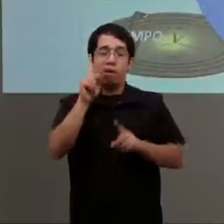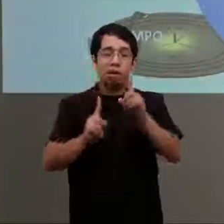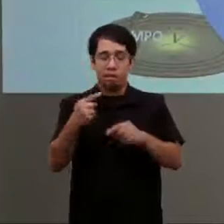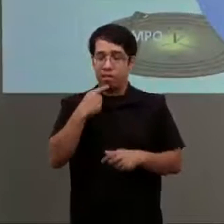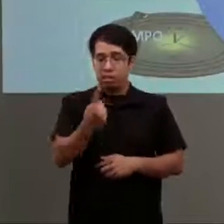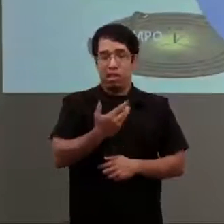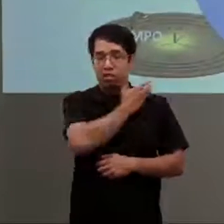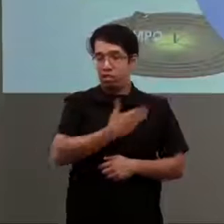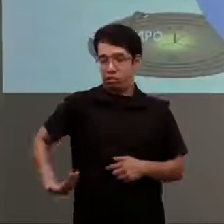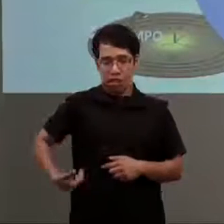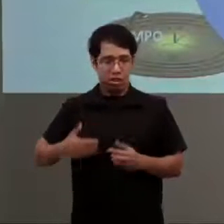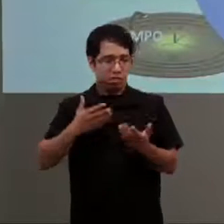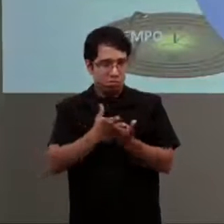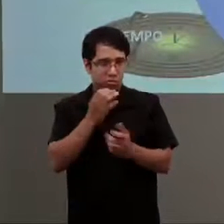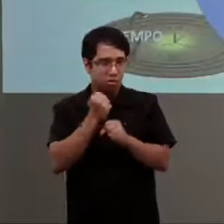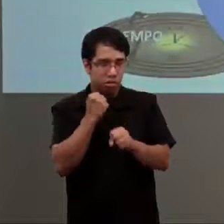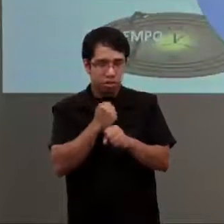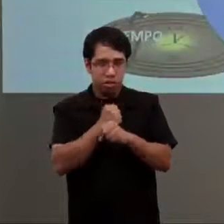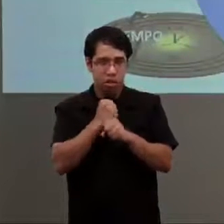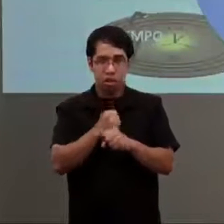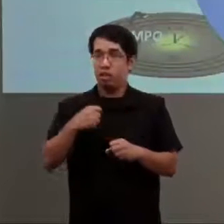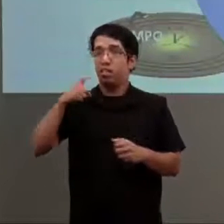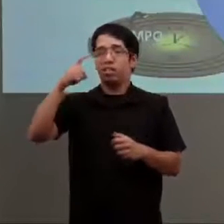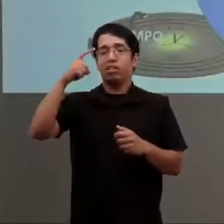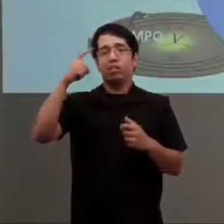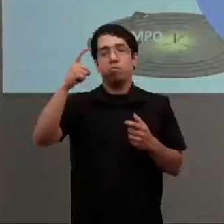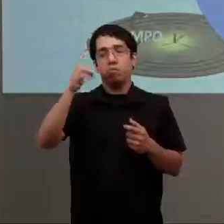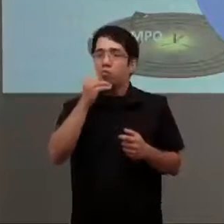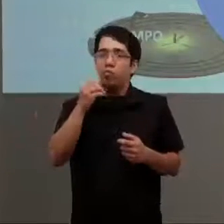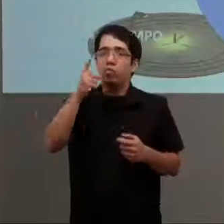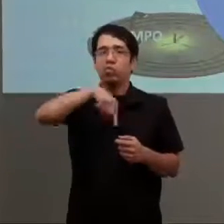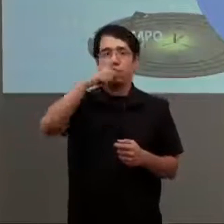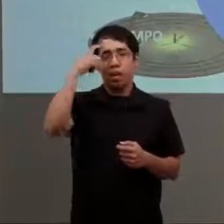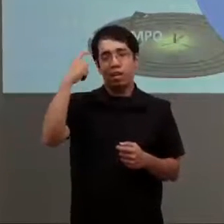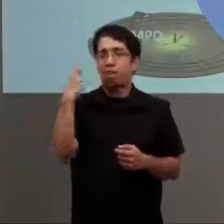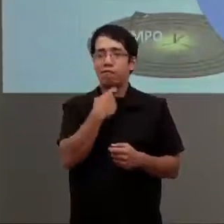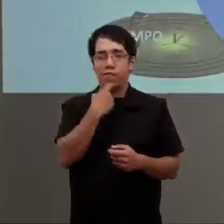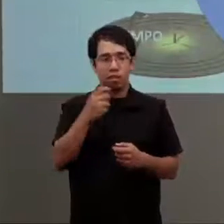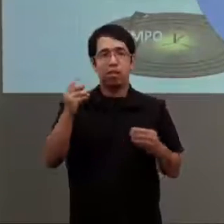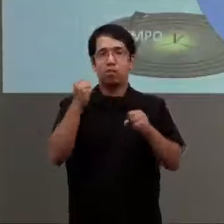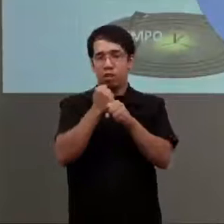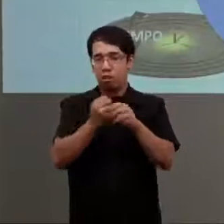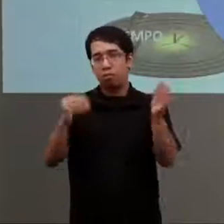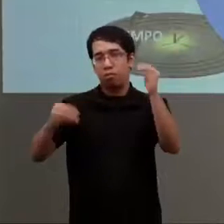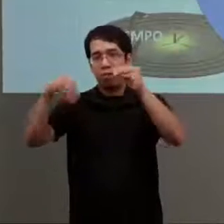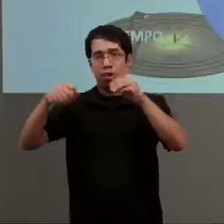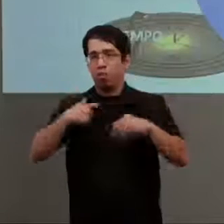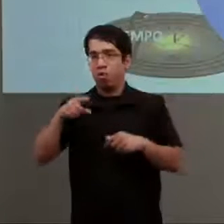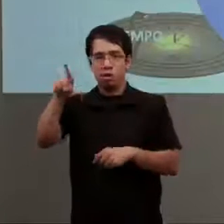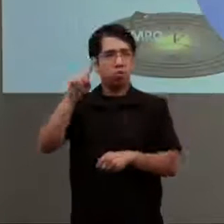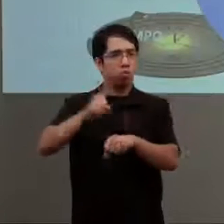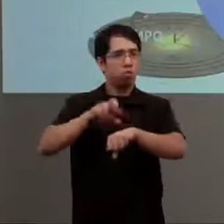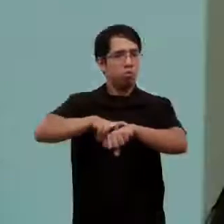su parte en realidad que el Estado hace debe hacer mucho más pero tampoco es el único responsable de la inclusión